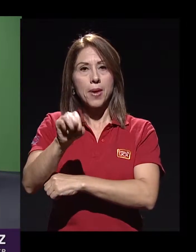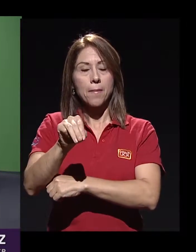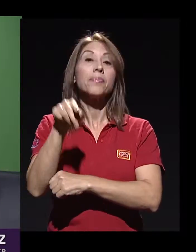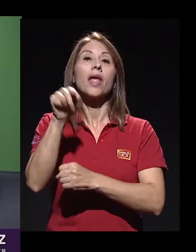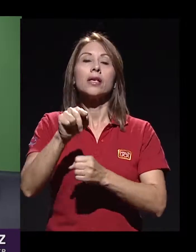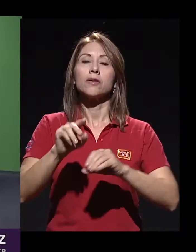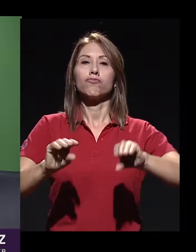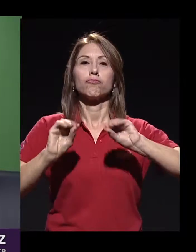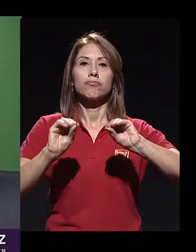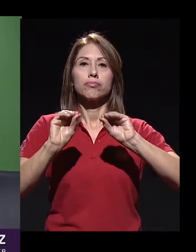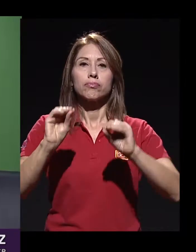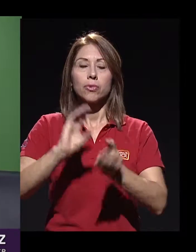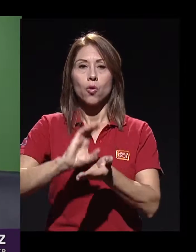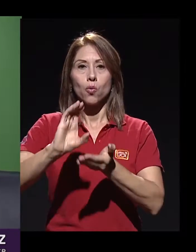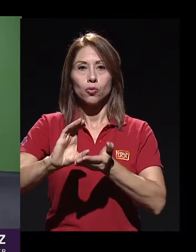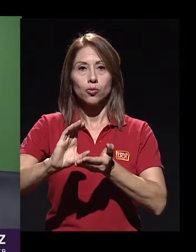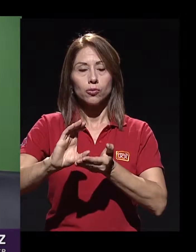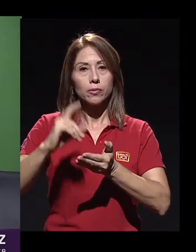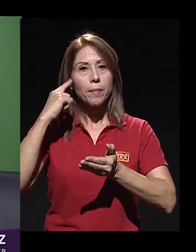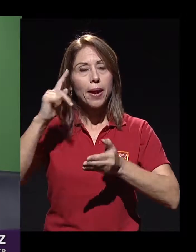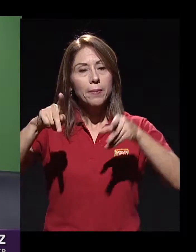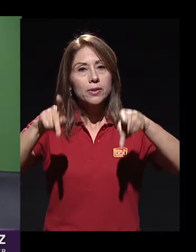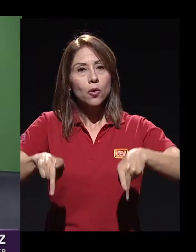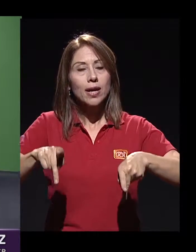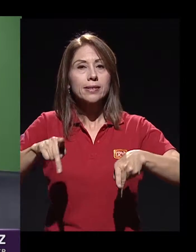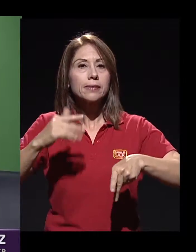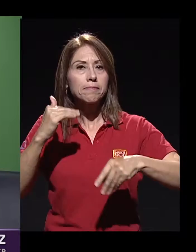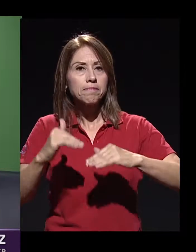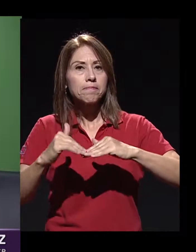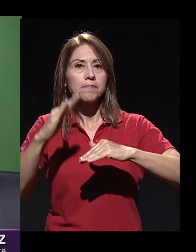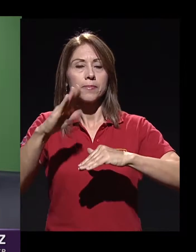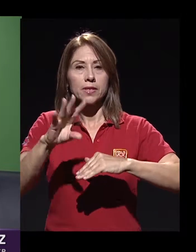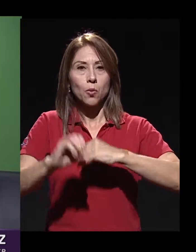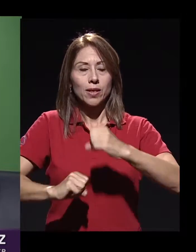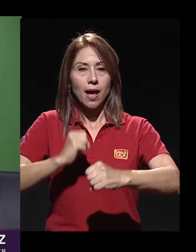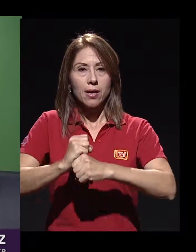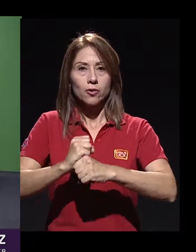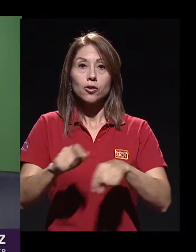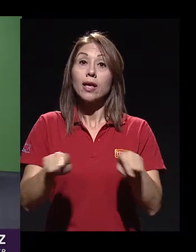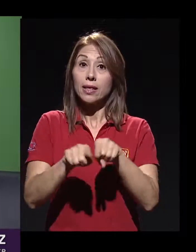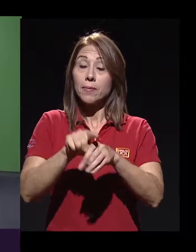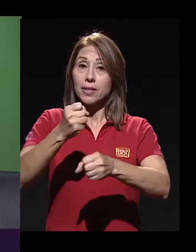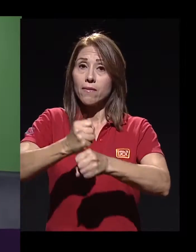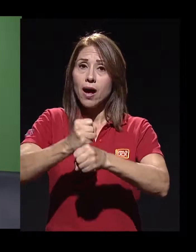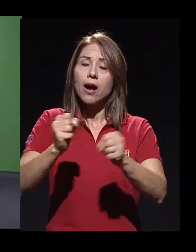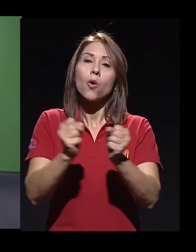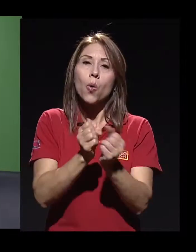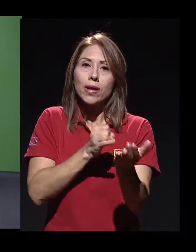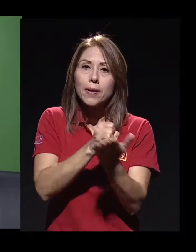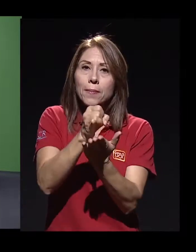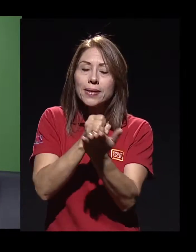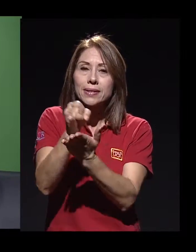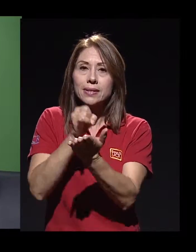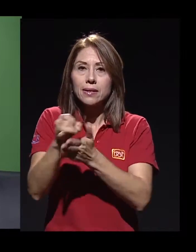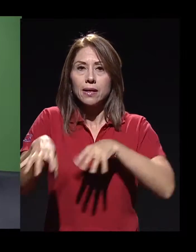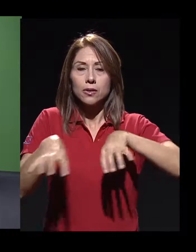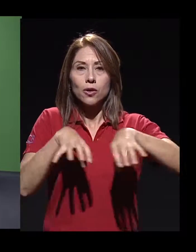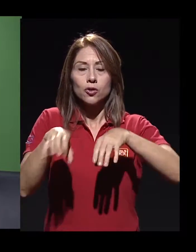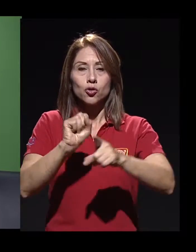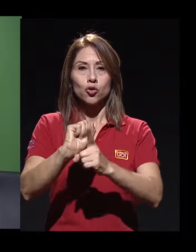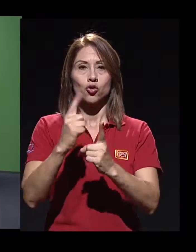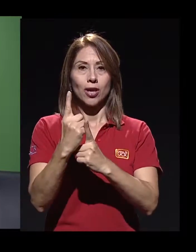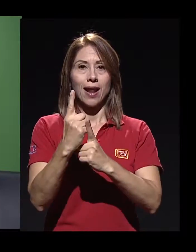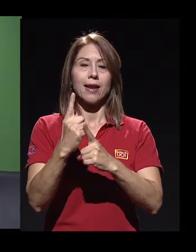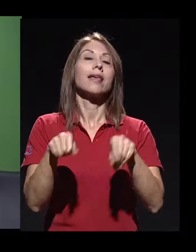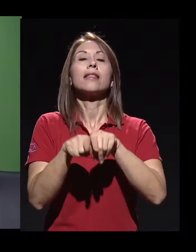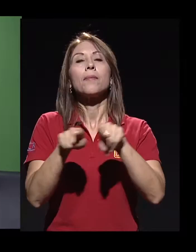cursos para la población mayor de 50 años y también trabaja de la parte de investigación, acción social y en